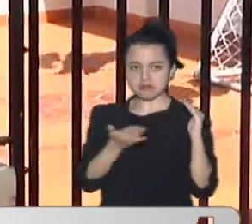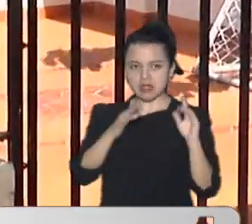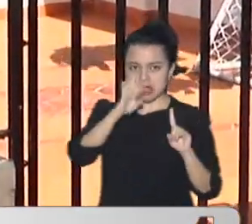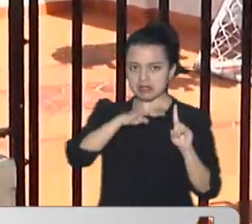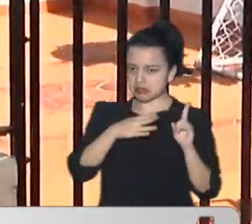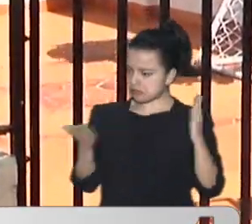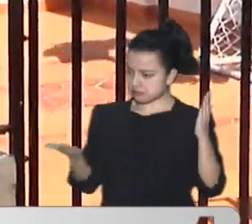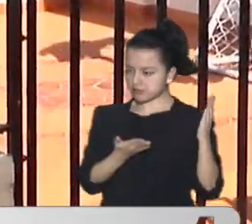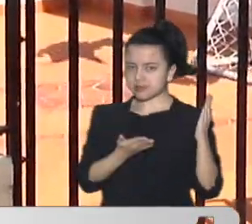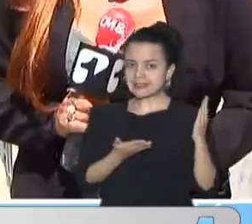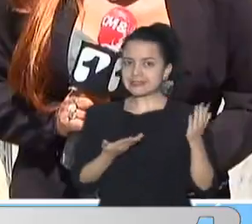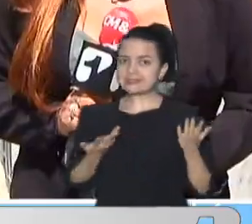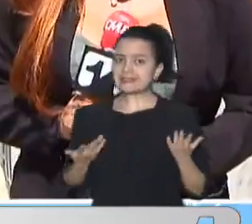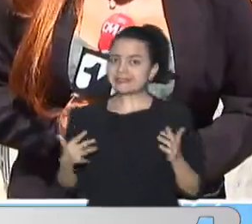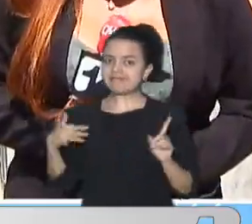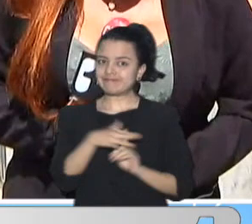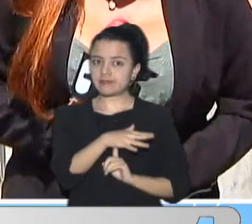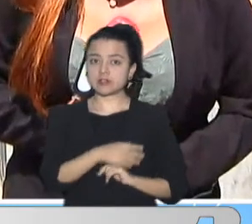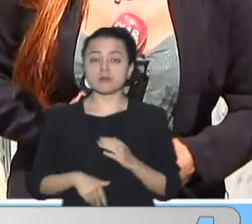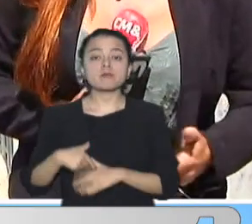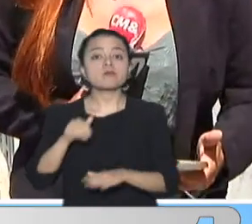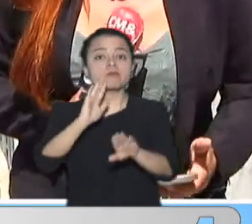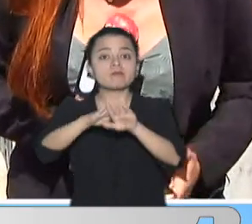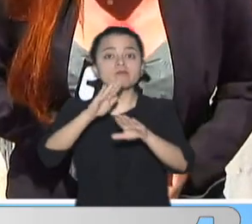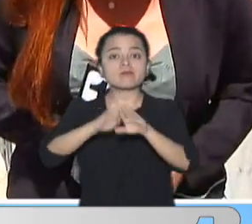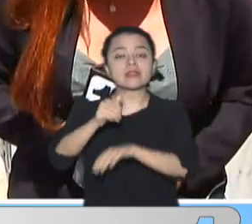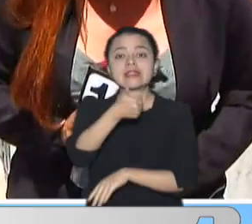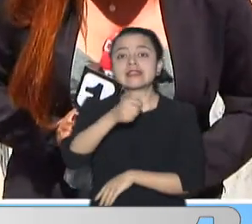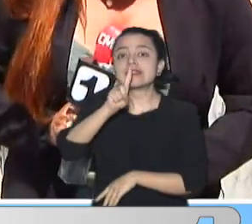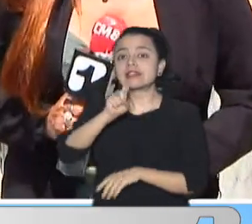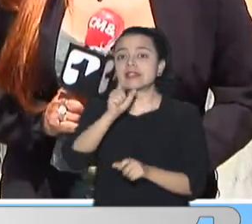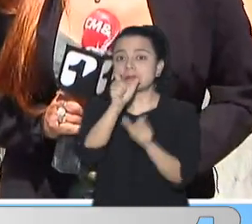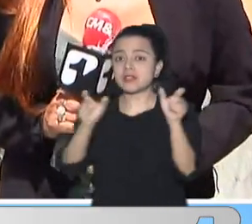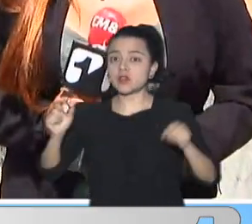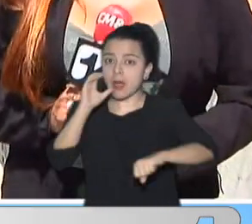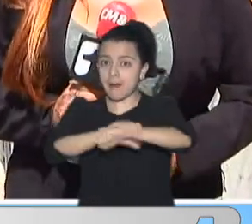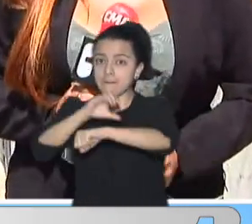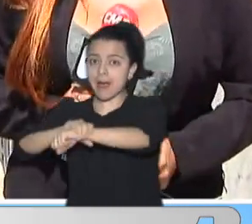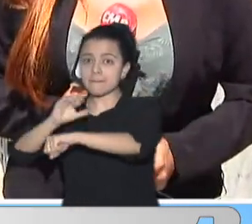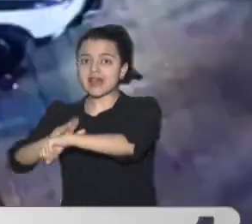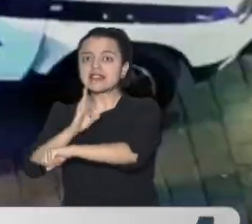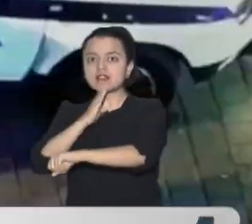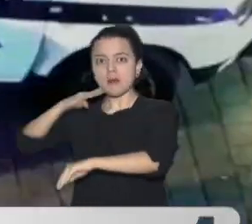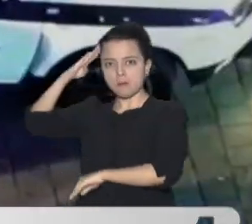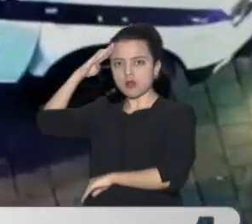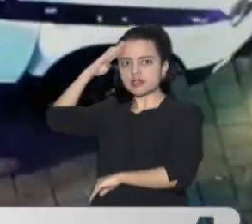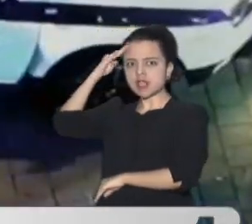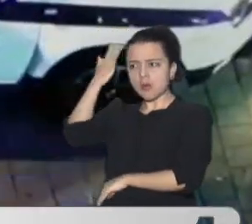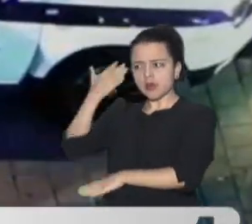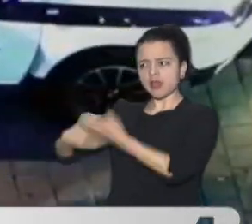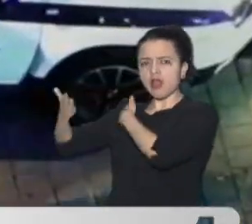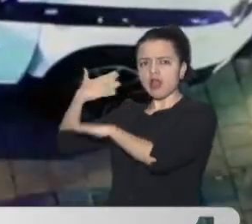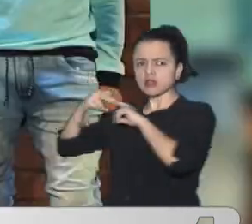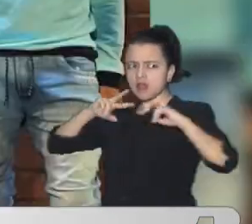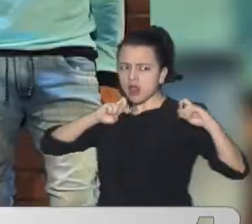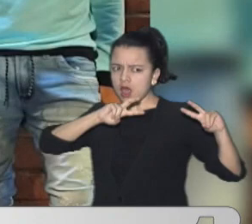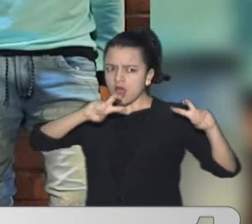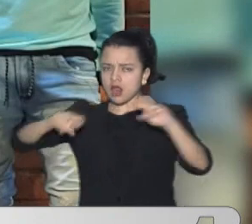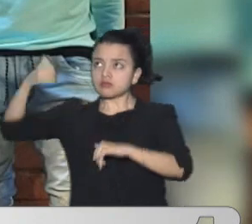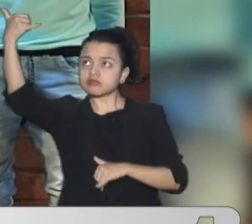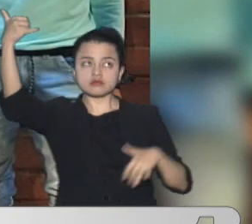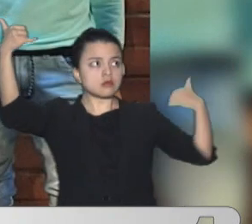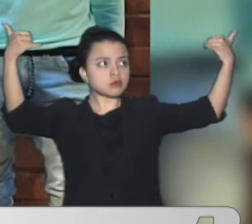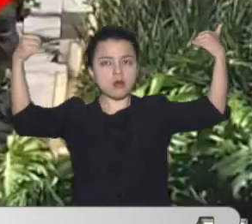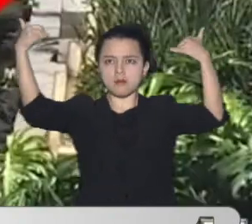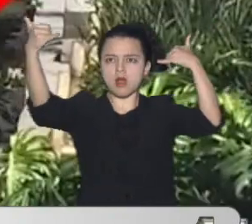policía Capturó a 16 Delincuentes Que luego de varios meses De seguimiento Con cámaras de seguridad Fueron identificados Como